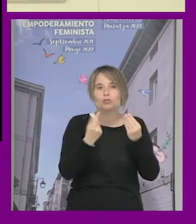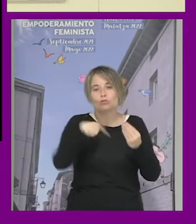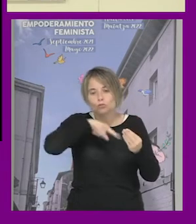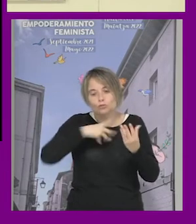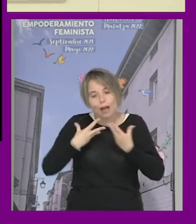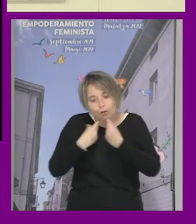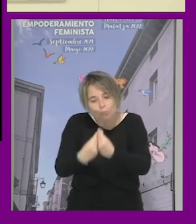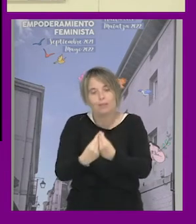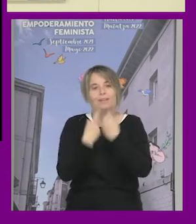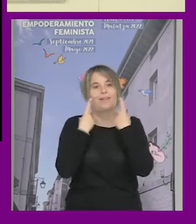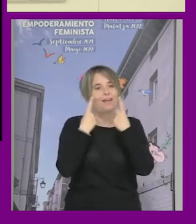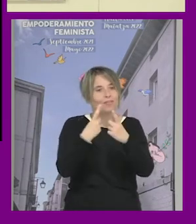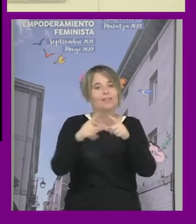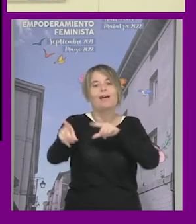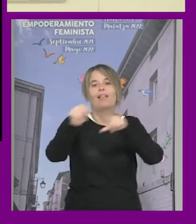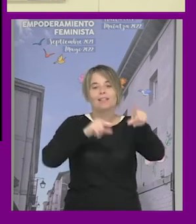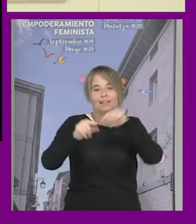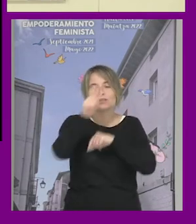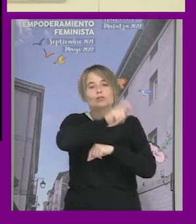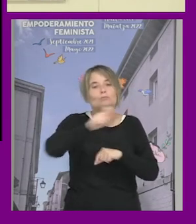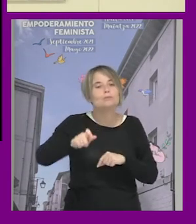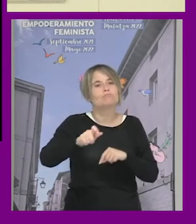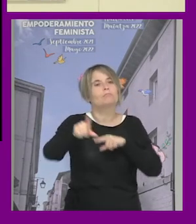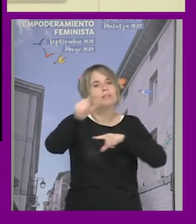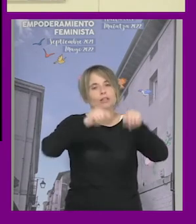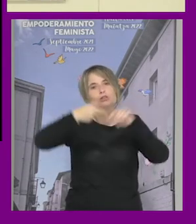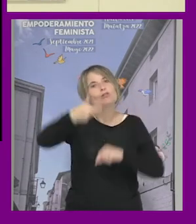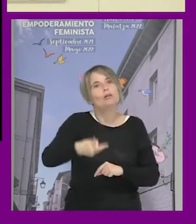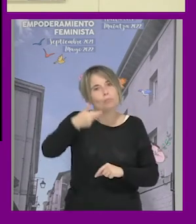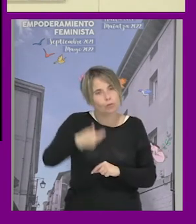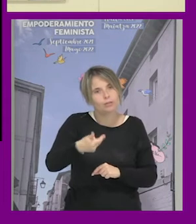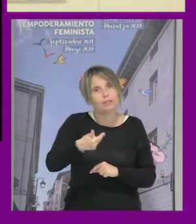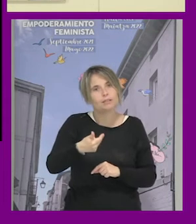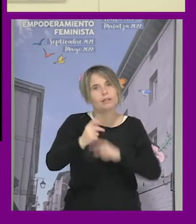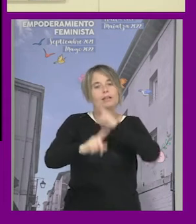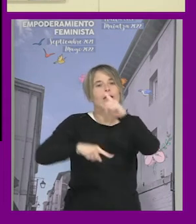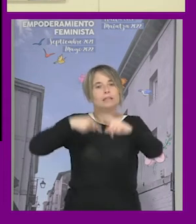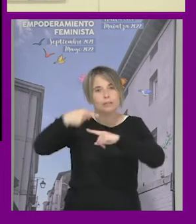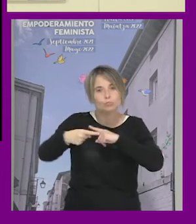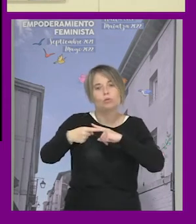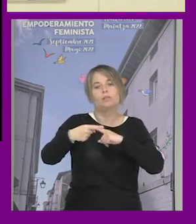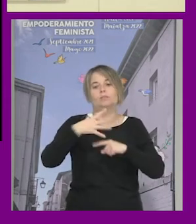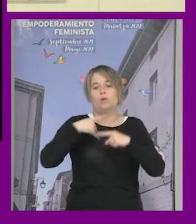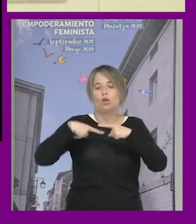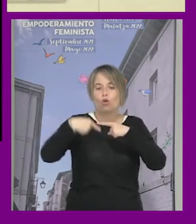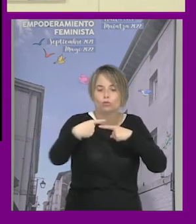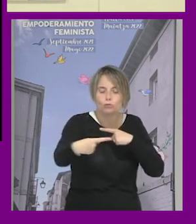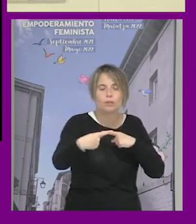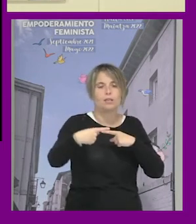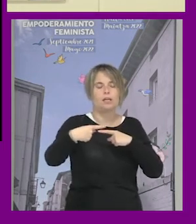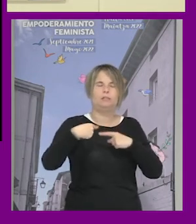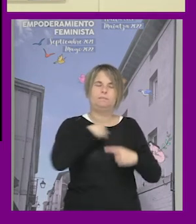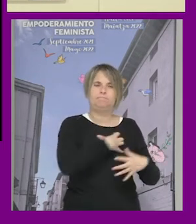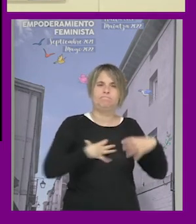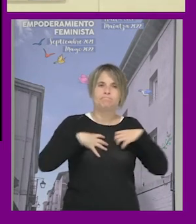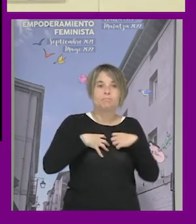acompañar las personas en decisiones que son muy relevantes y que a veces también esconden otras otras dimensiones otros malestares vale